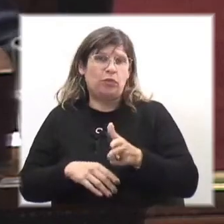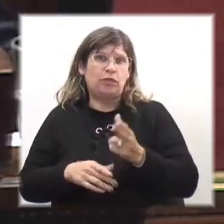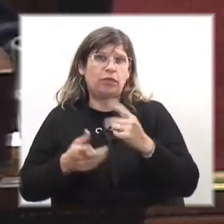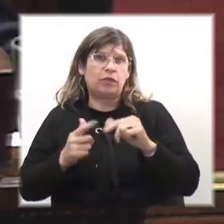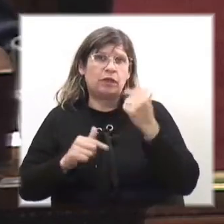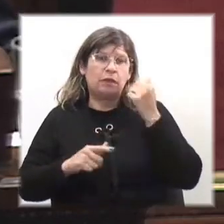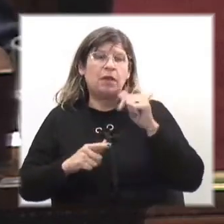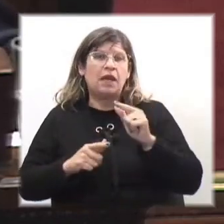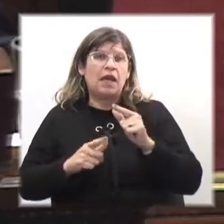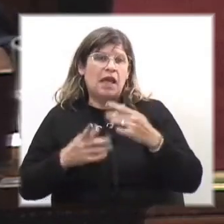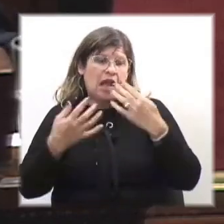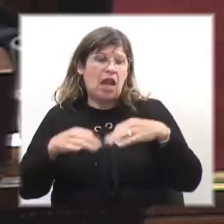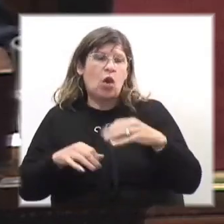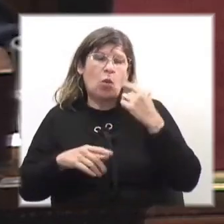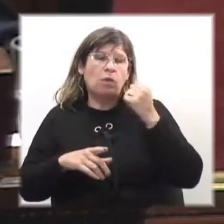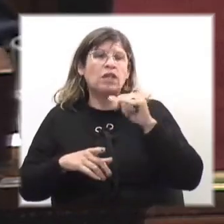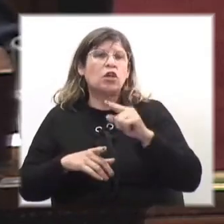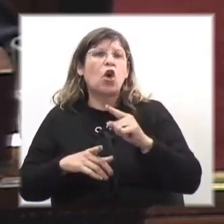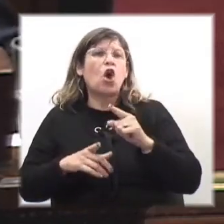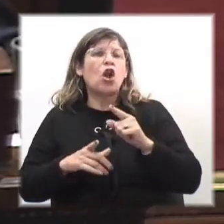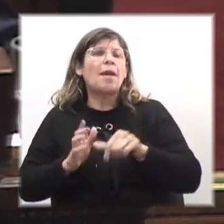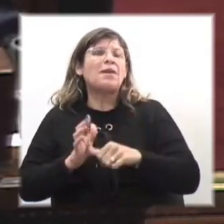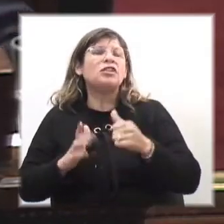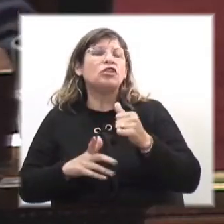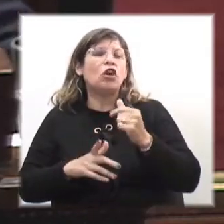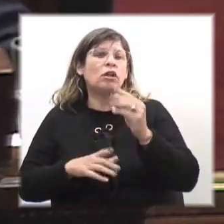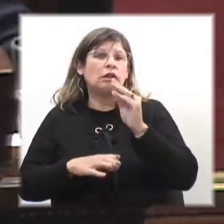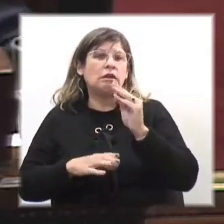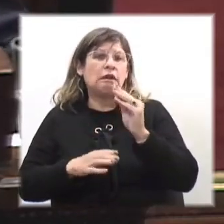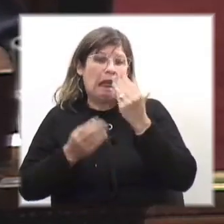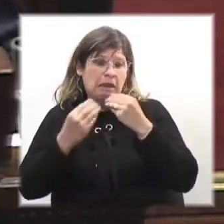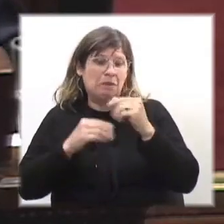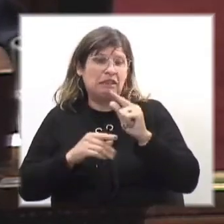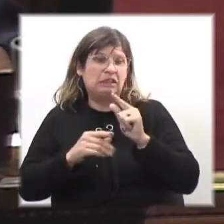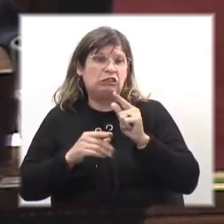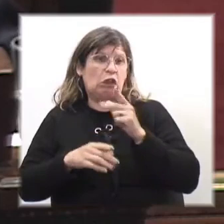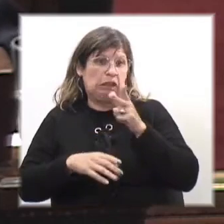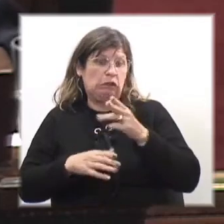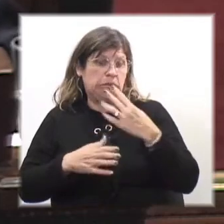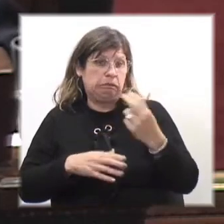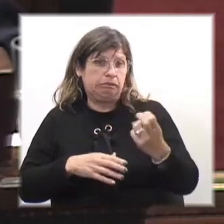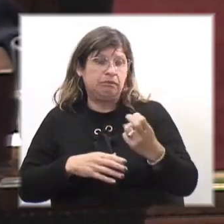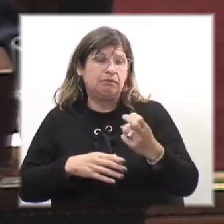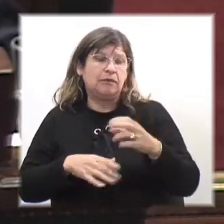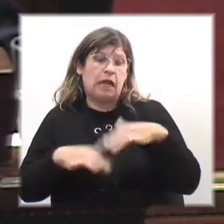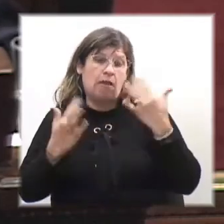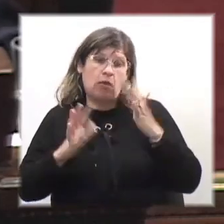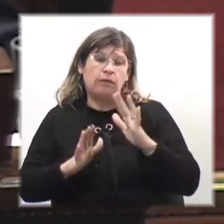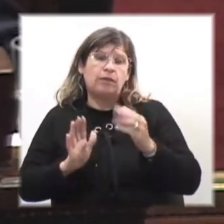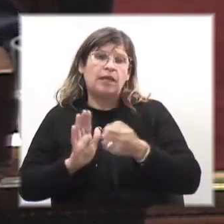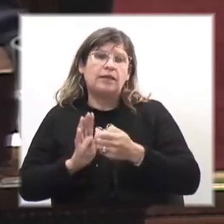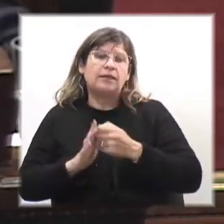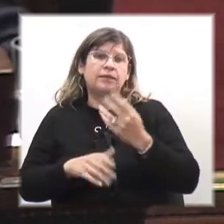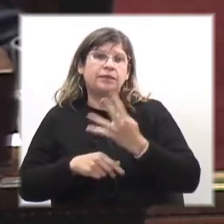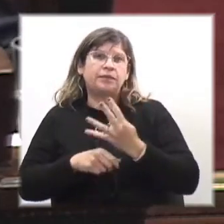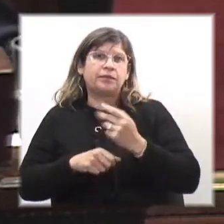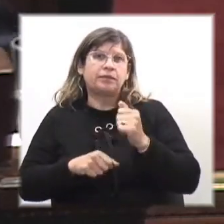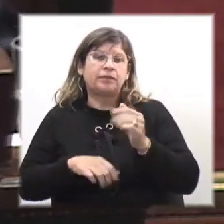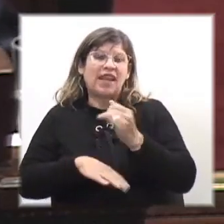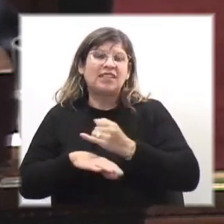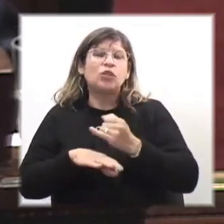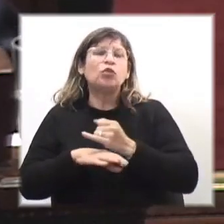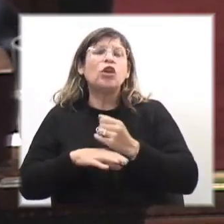cumplir con una pensión alimenticia. gravísimo. El artículo 4, las instituciones